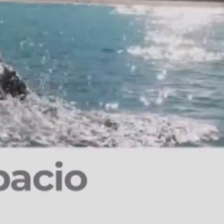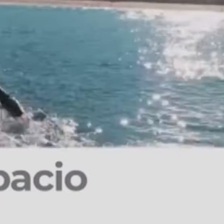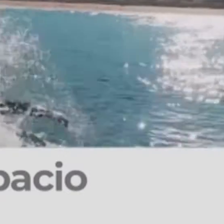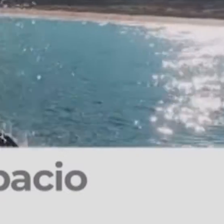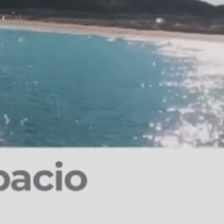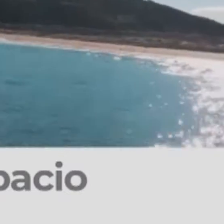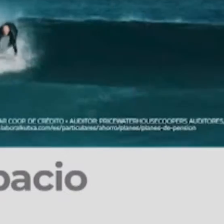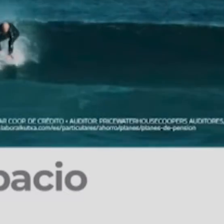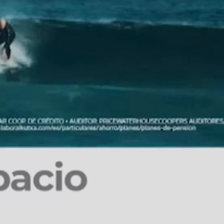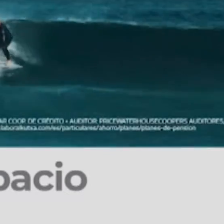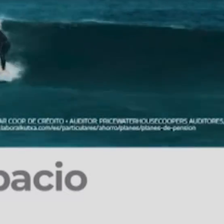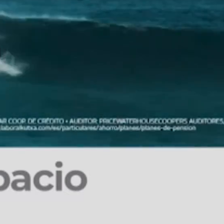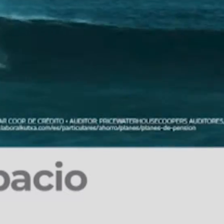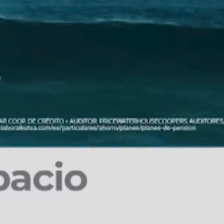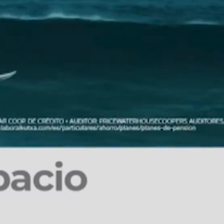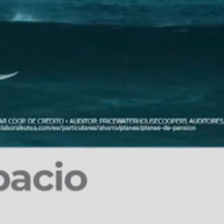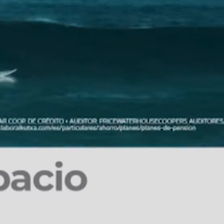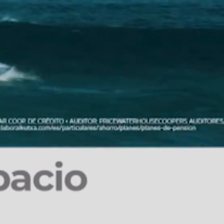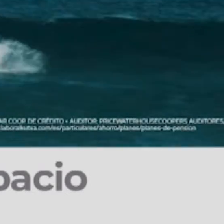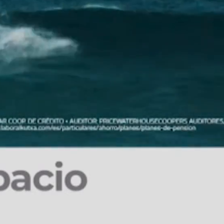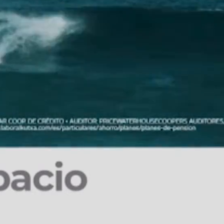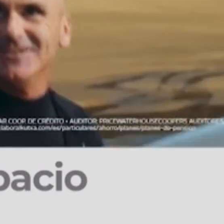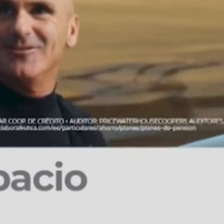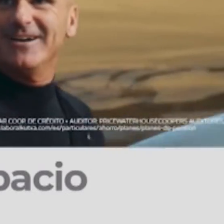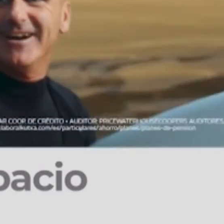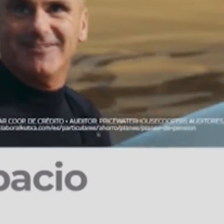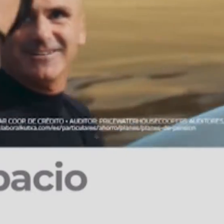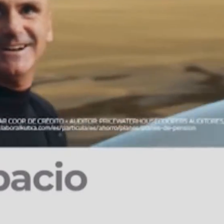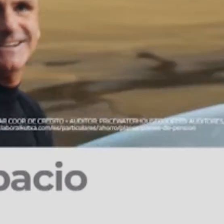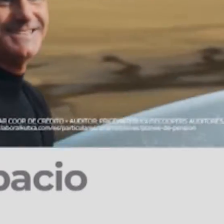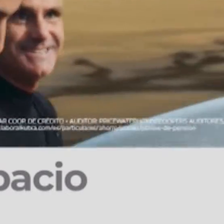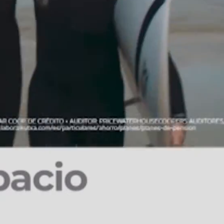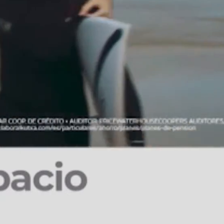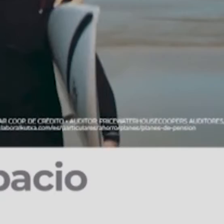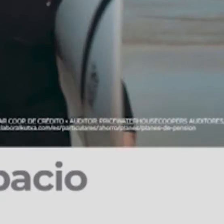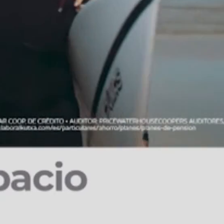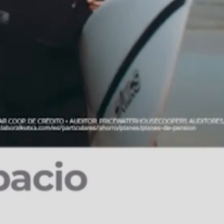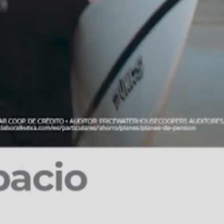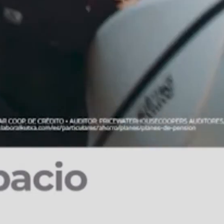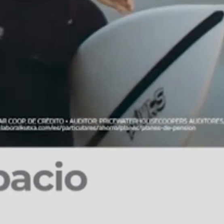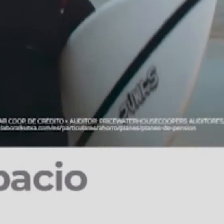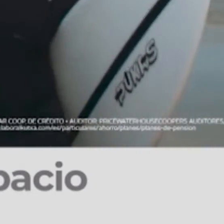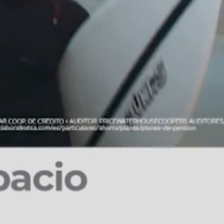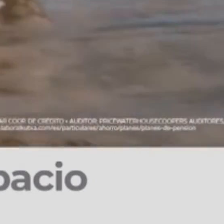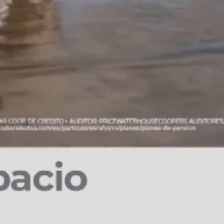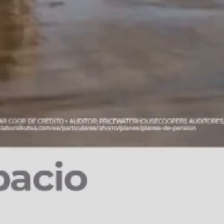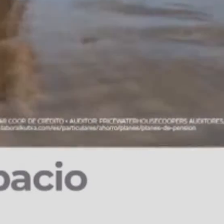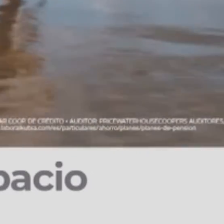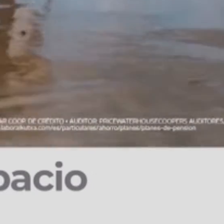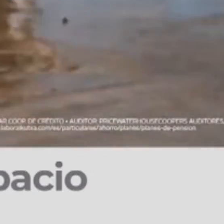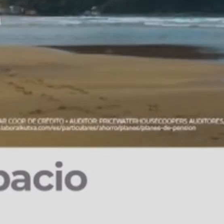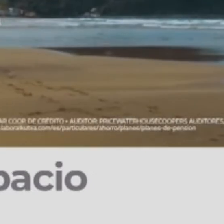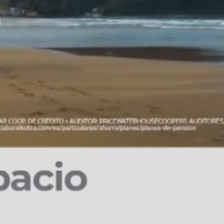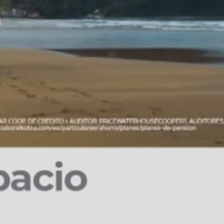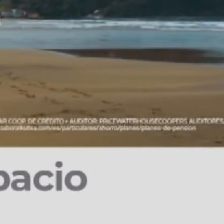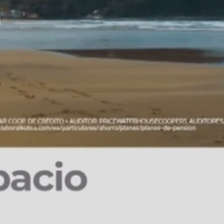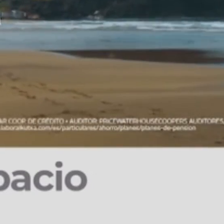Dejarte guiar, desconfiar en quien siempre va a estar a tu lado. Siempre. Planes de pensión, ciclo de vida. El valor de acompañarte.